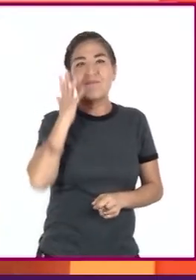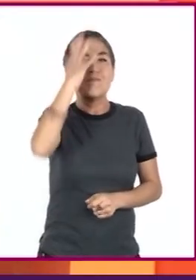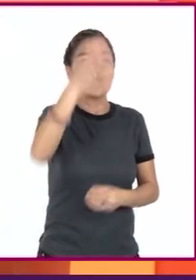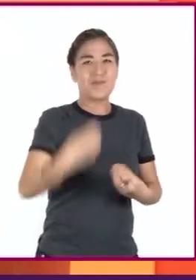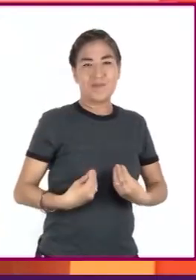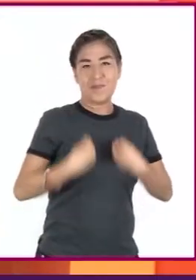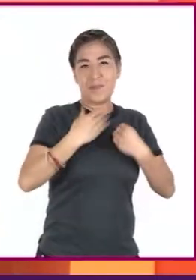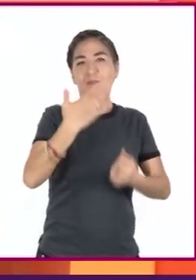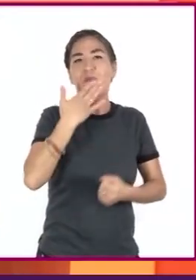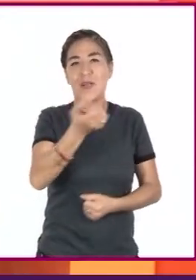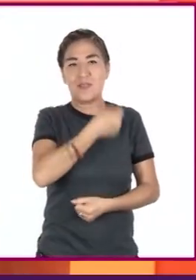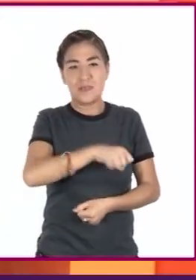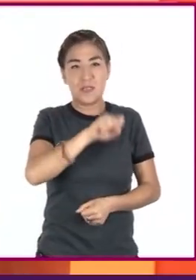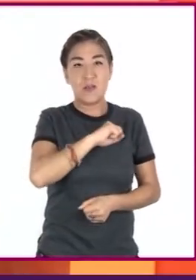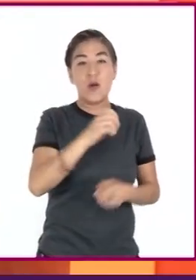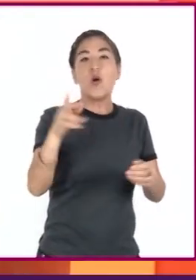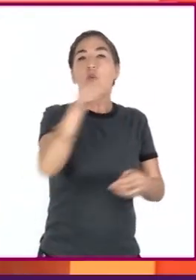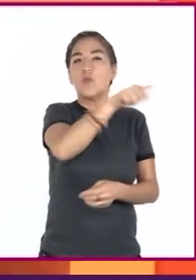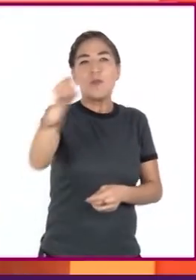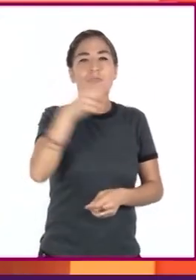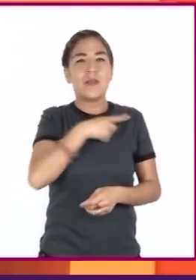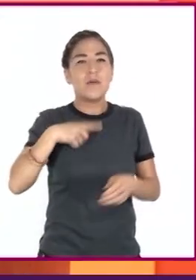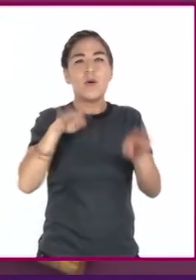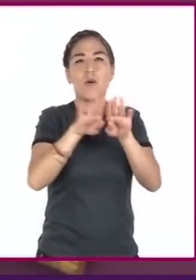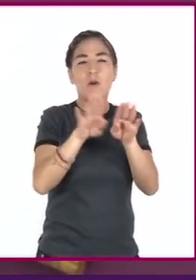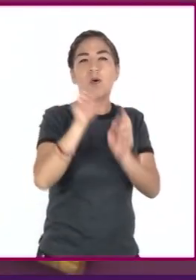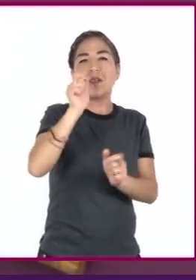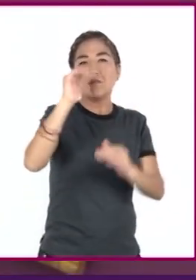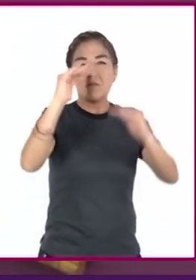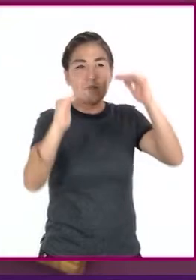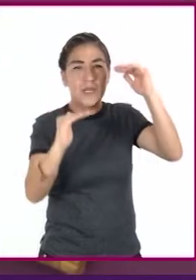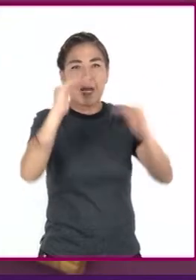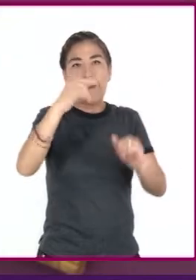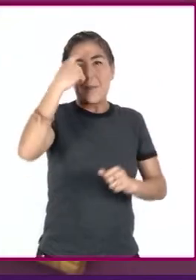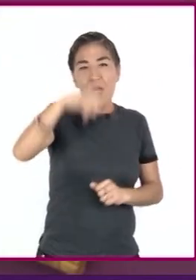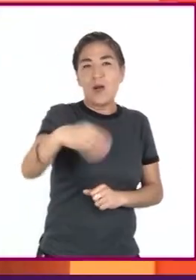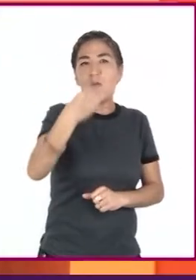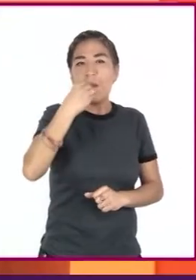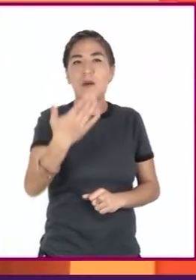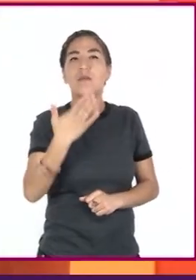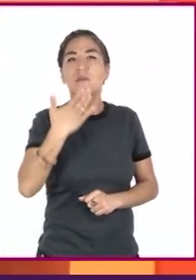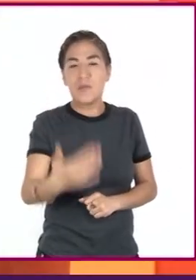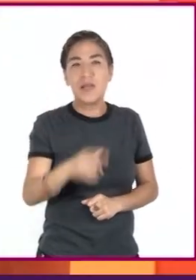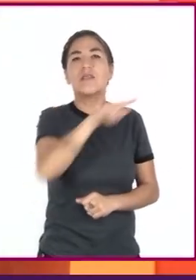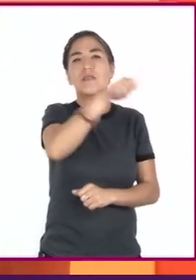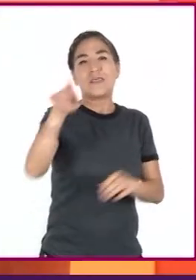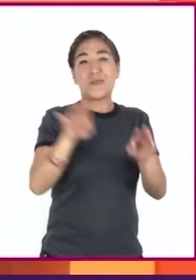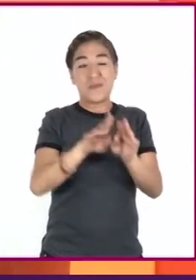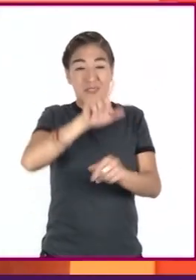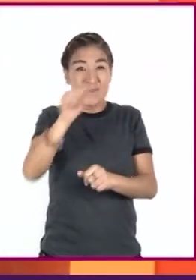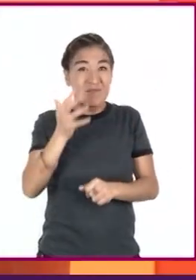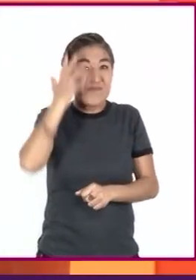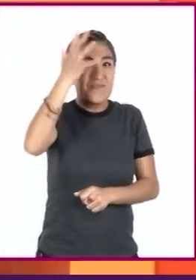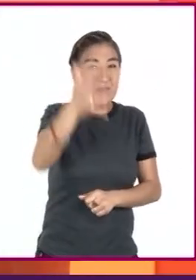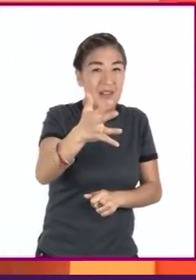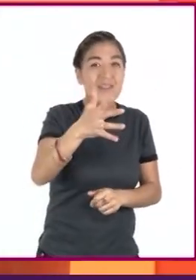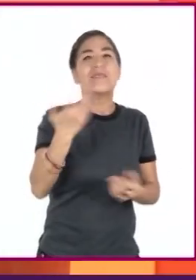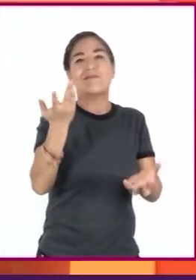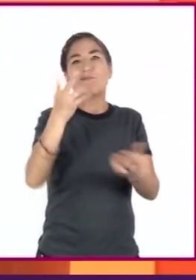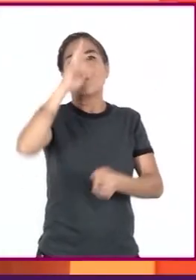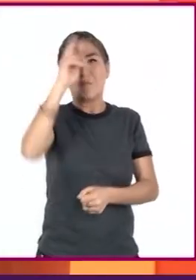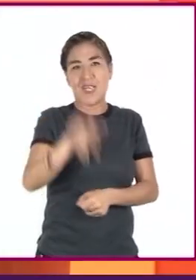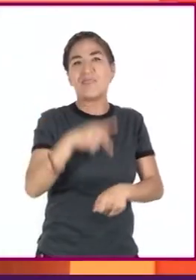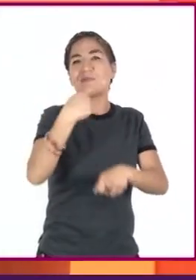Si no encontramos un equilibrio, los problemas de enfermedades que enfrentamos serán cada vez peores. Ahora,